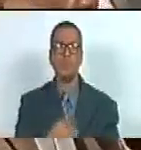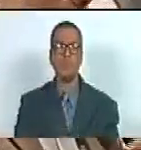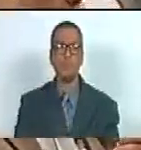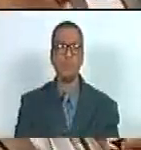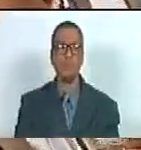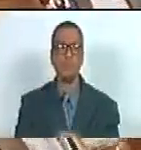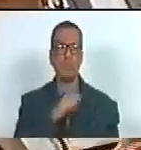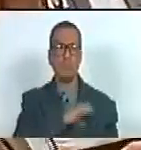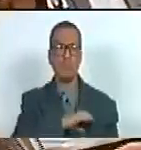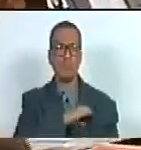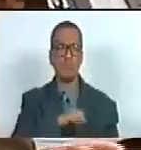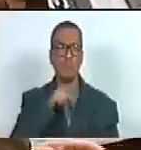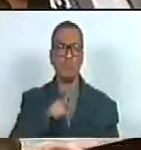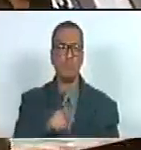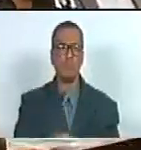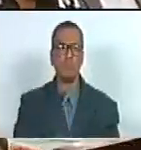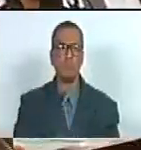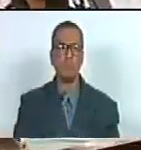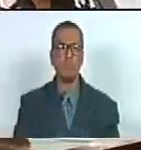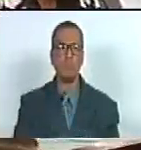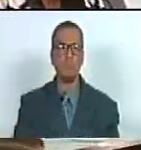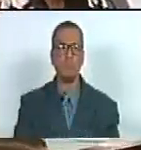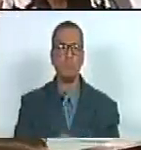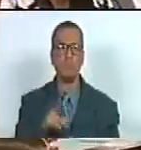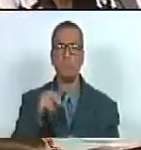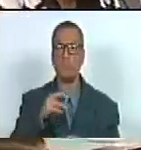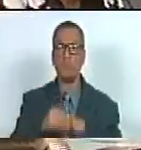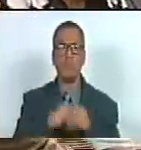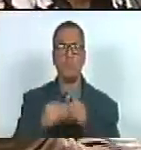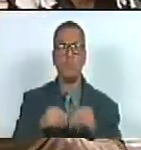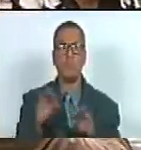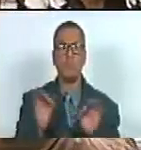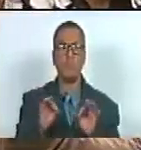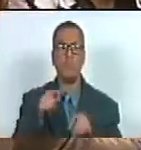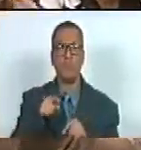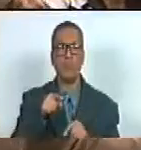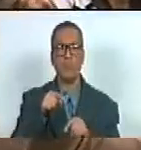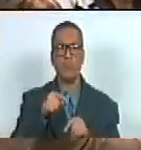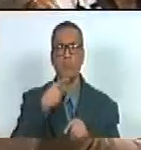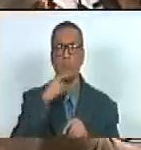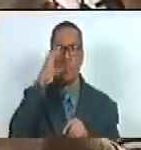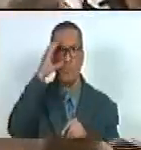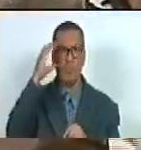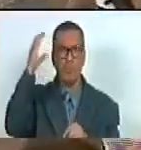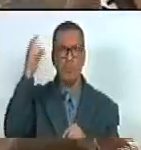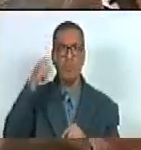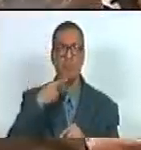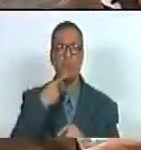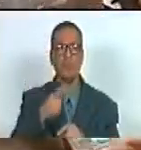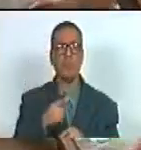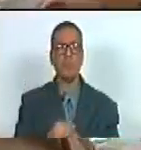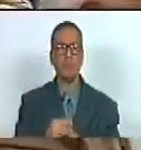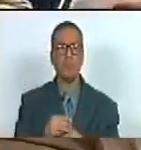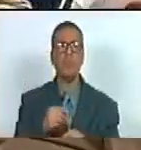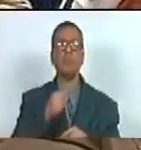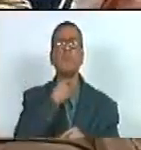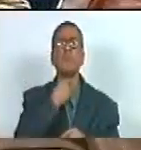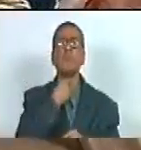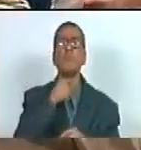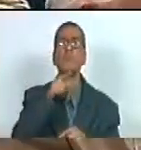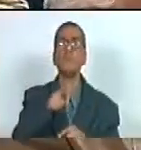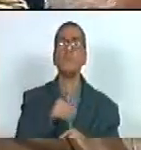condición de atea no lo puedo hacer pero no lo haría tampoco pedirle a Dios que le dé el placer el